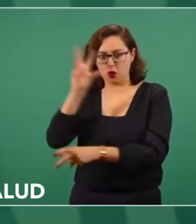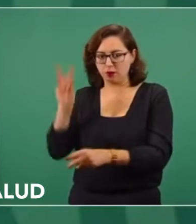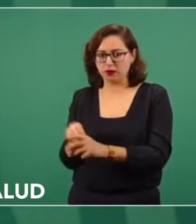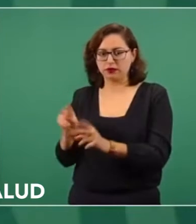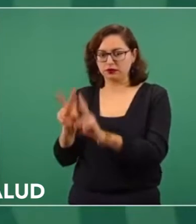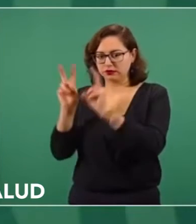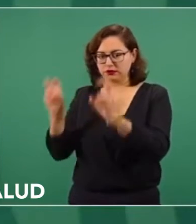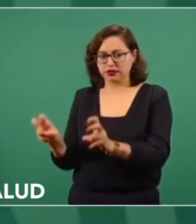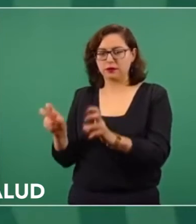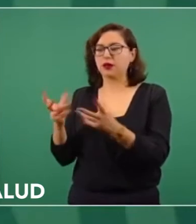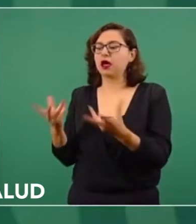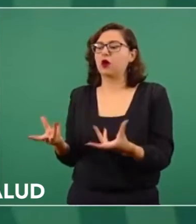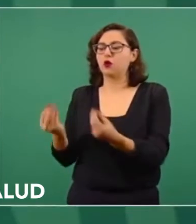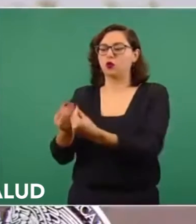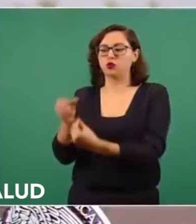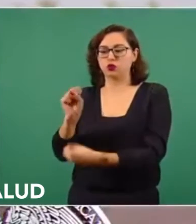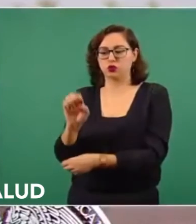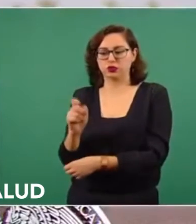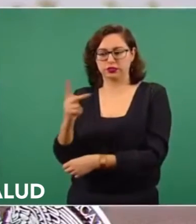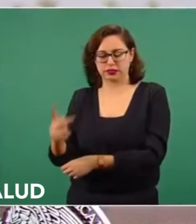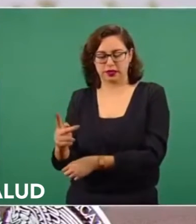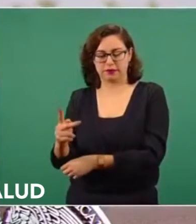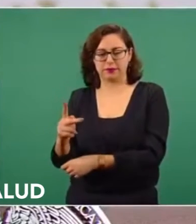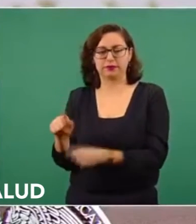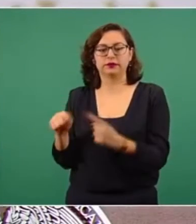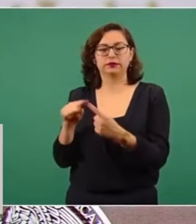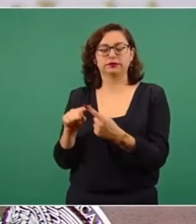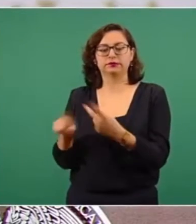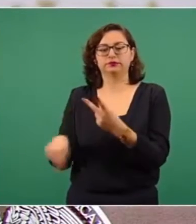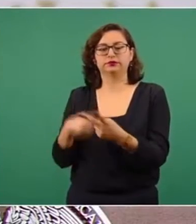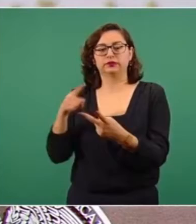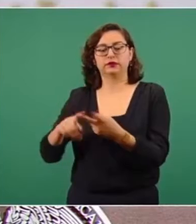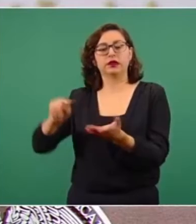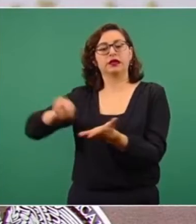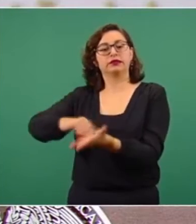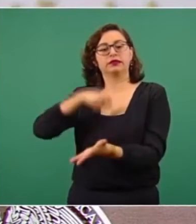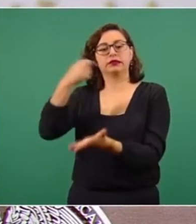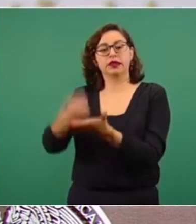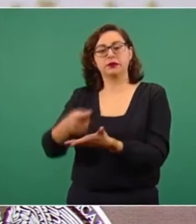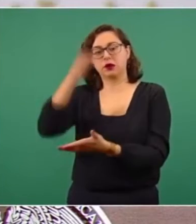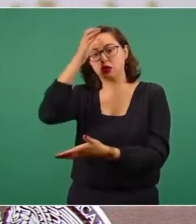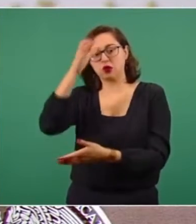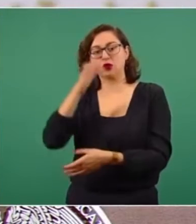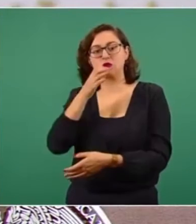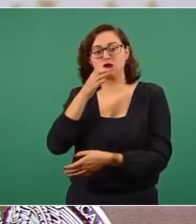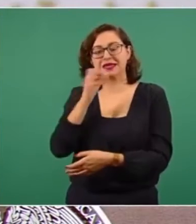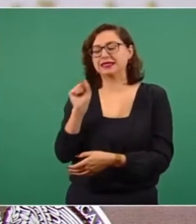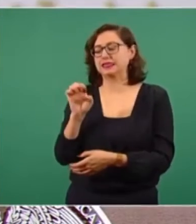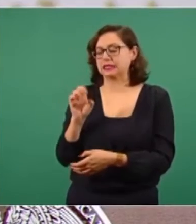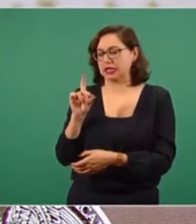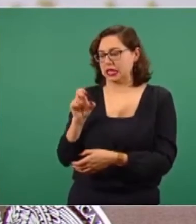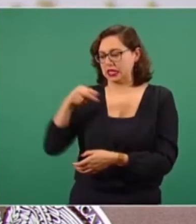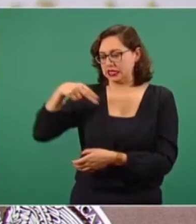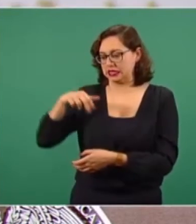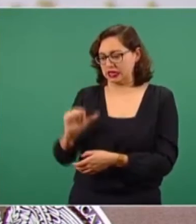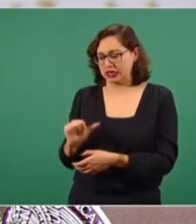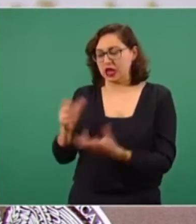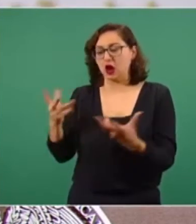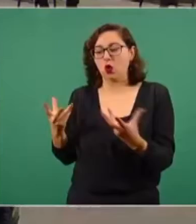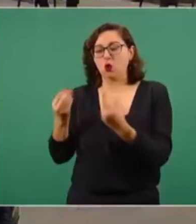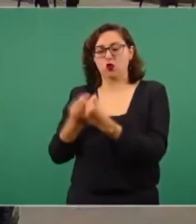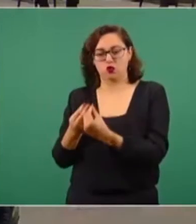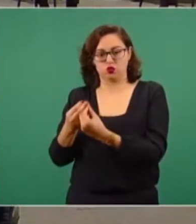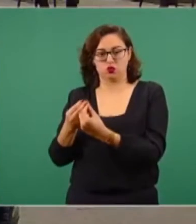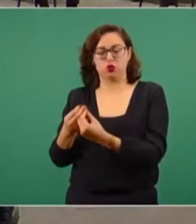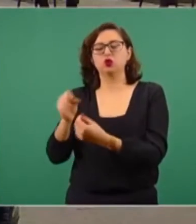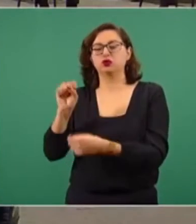con la Secretaría de Educación Pública Federal. En el caso de Tamaulipas y Coahuila, la Secretaría de la Defensa Nacional, en coordinación